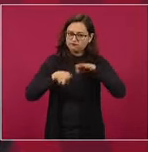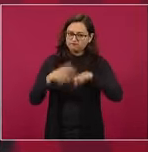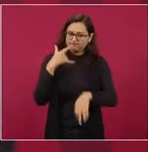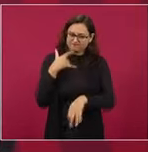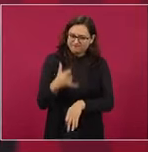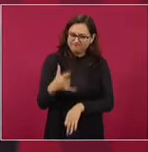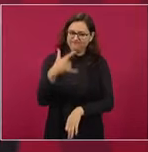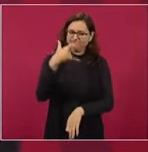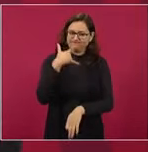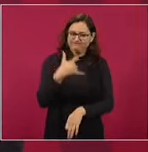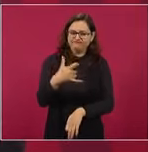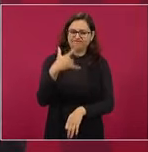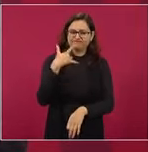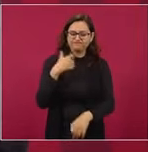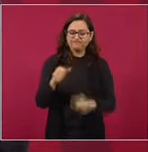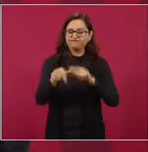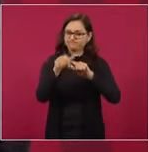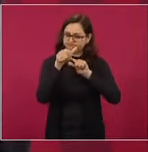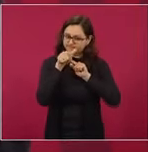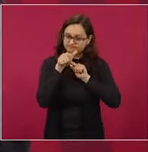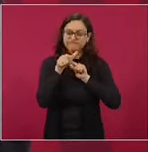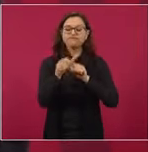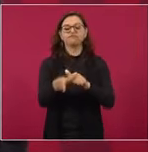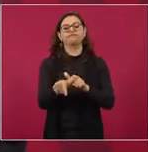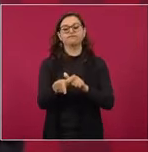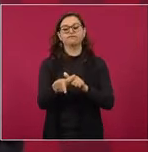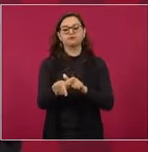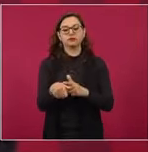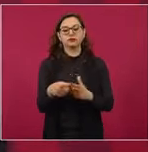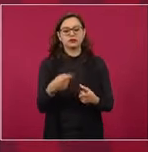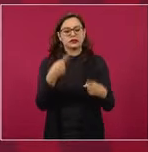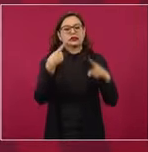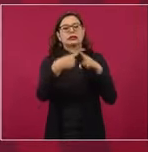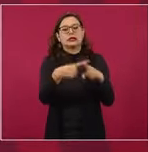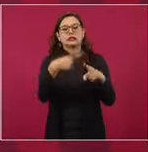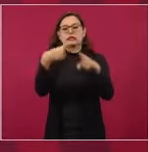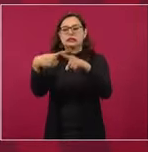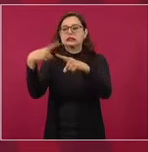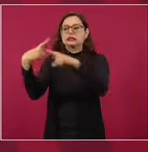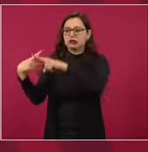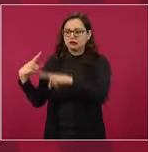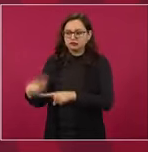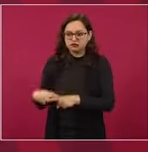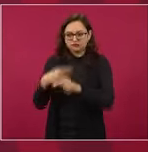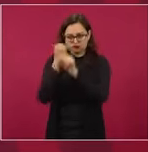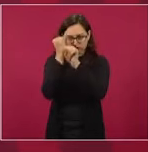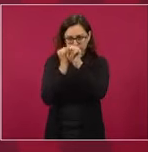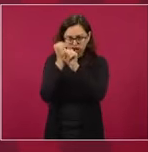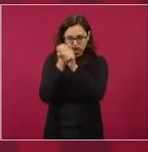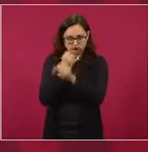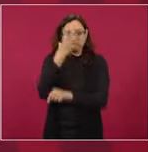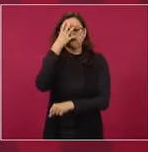como se está haciendo para investigar estos crímenes y